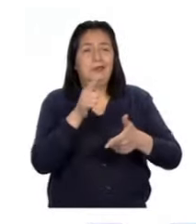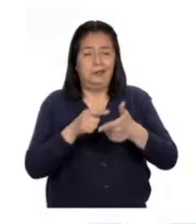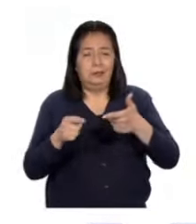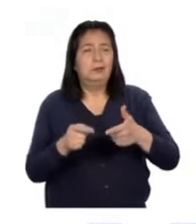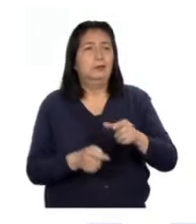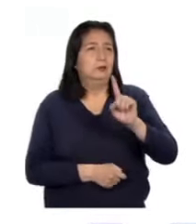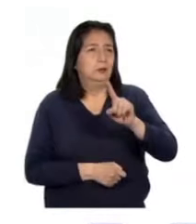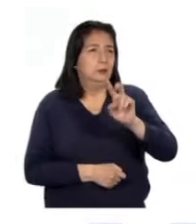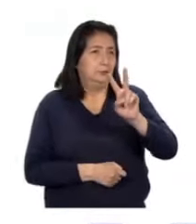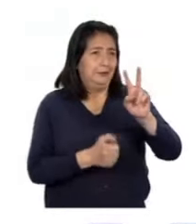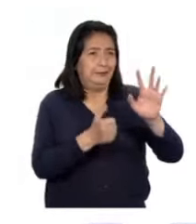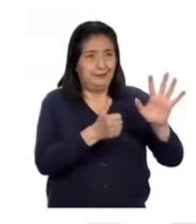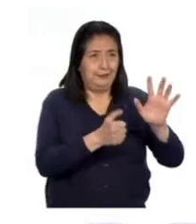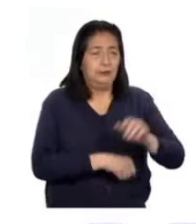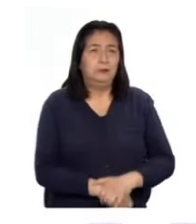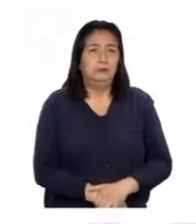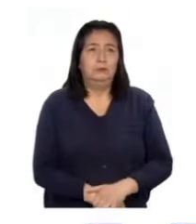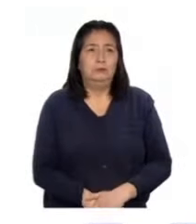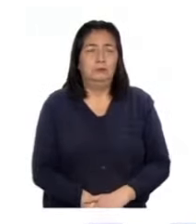126.